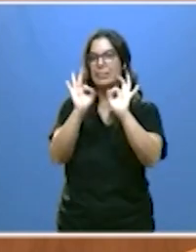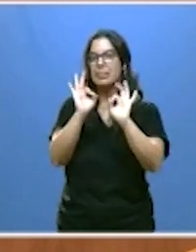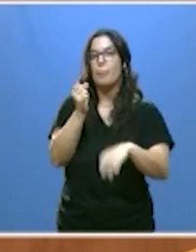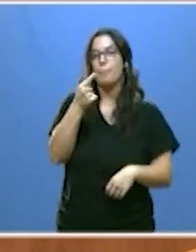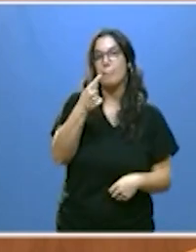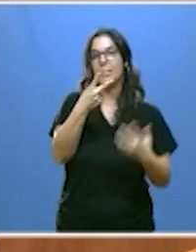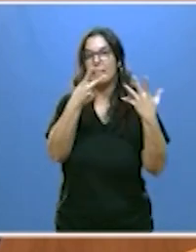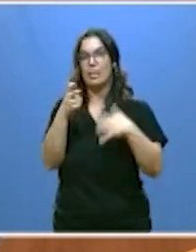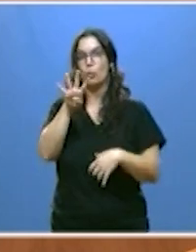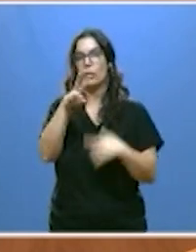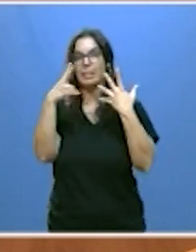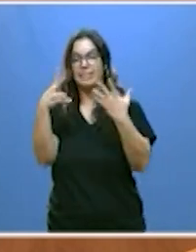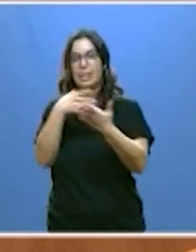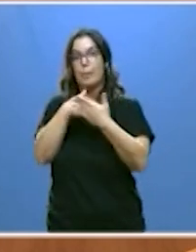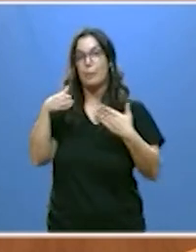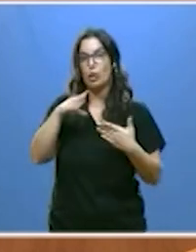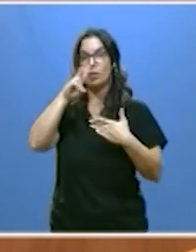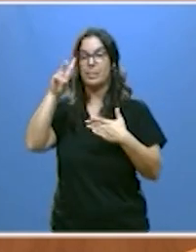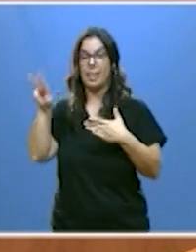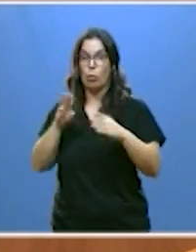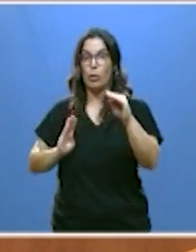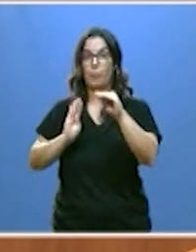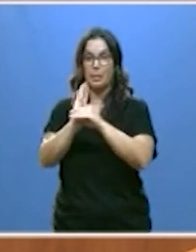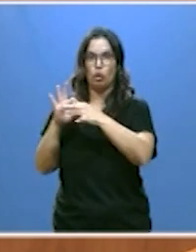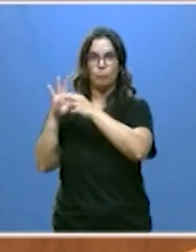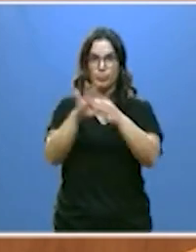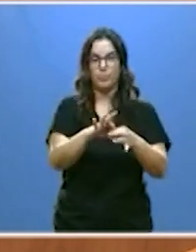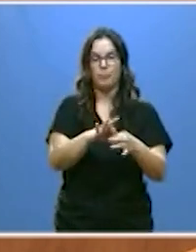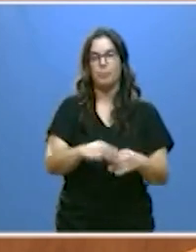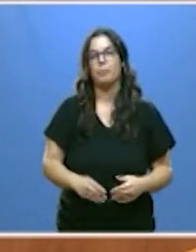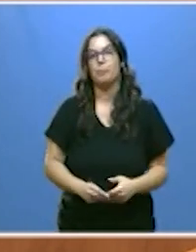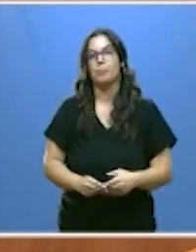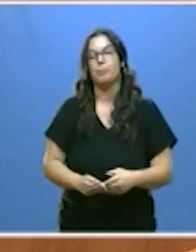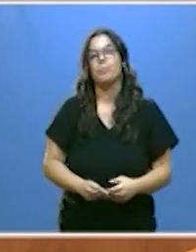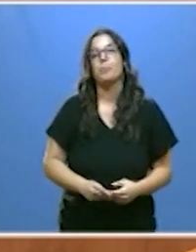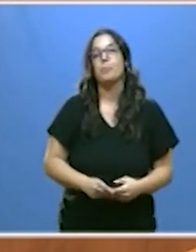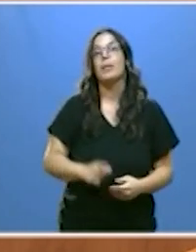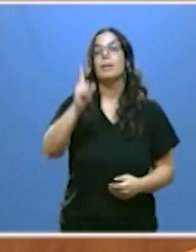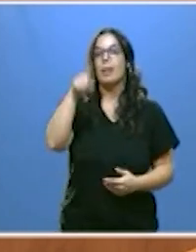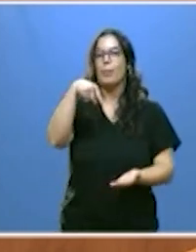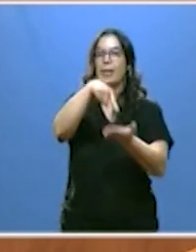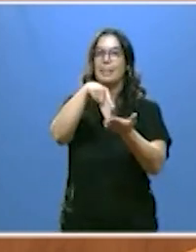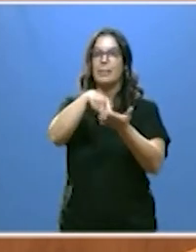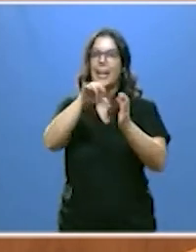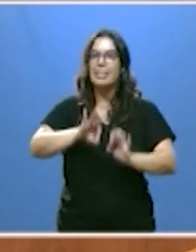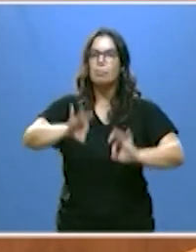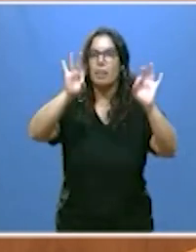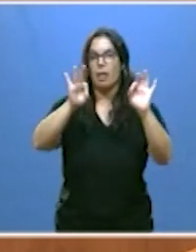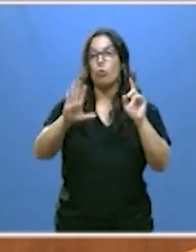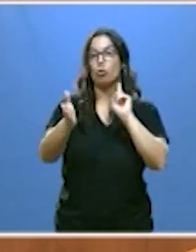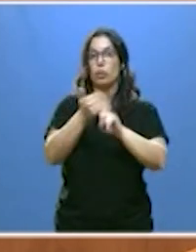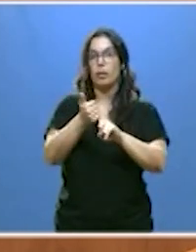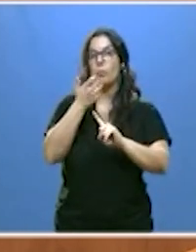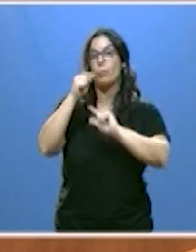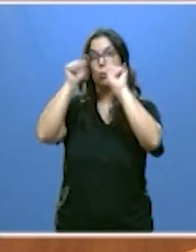.747 millones de inversión a lo que se añade un tratamiento fiscal diferenciado conseguido para la